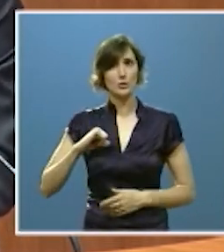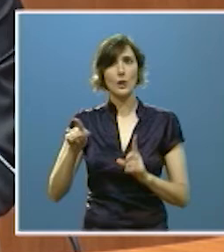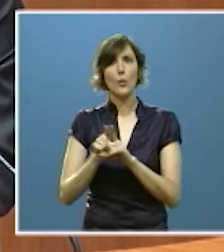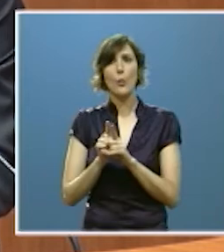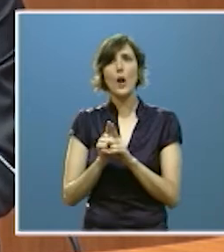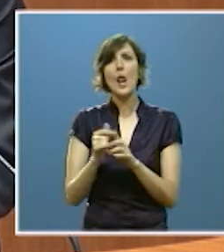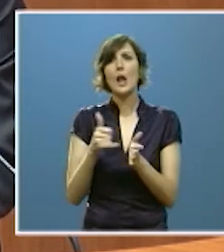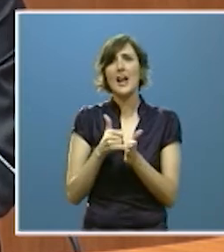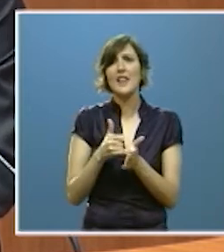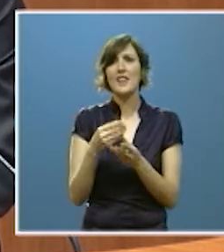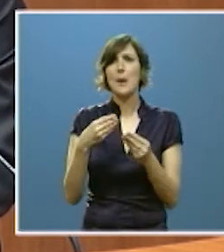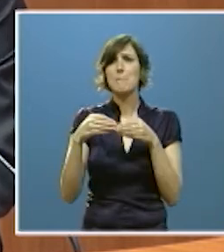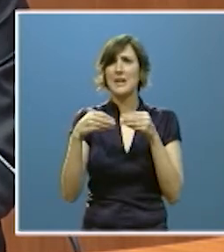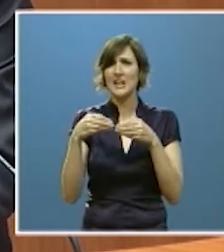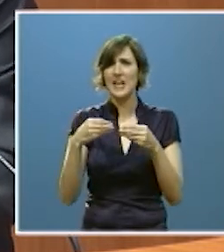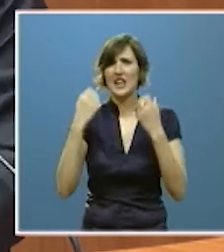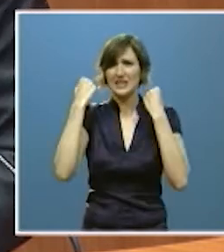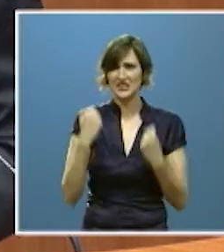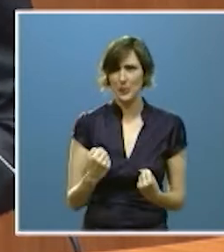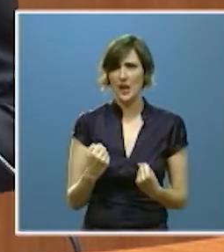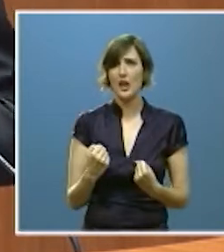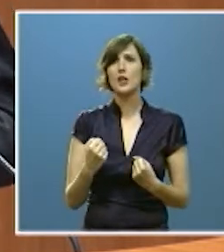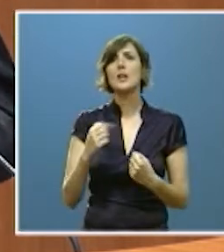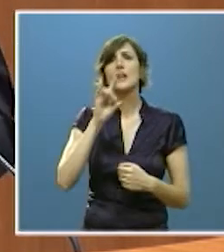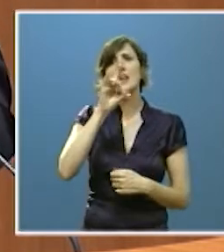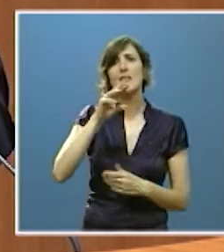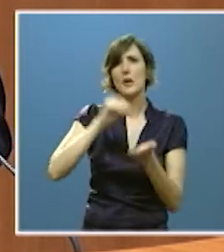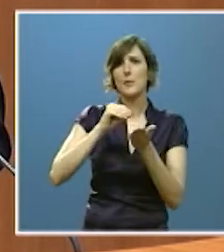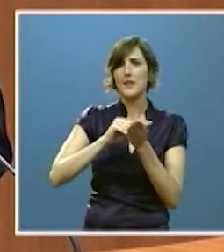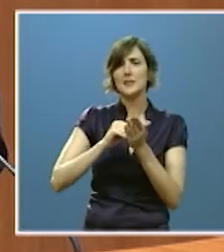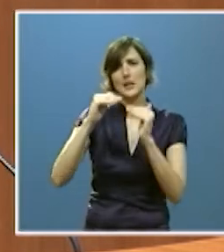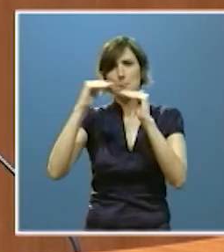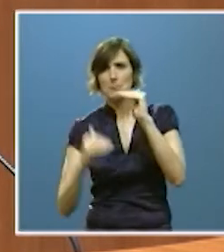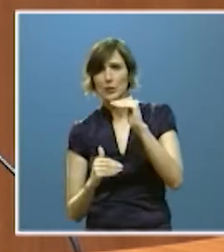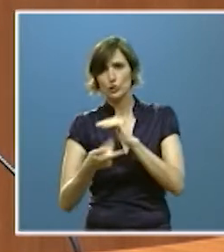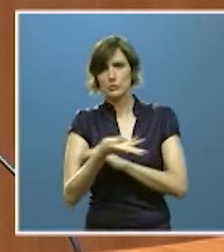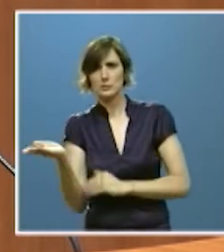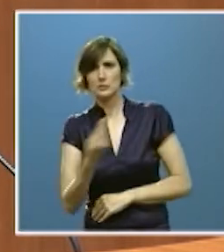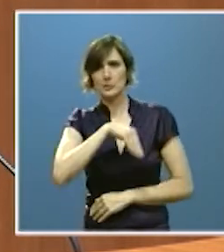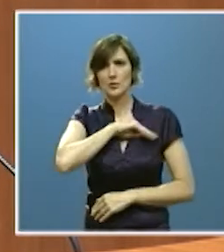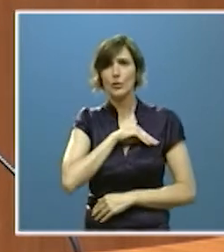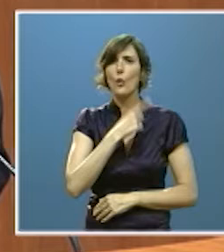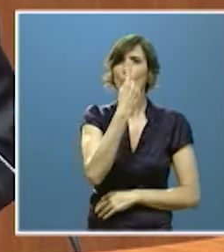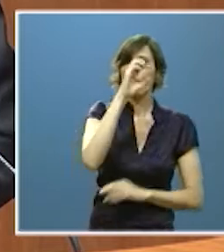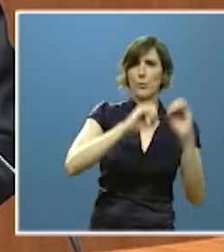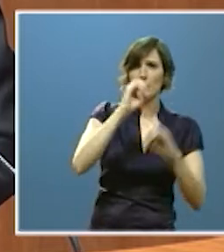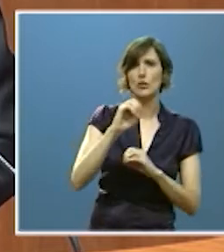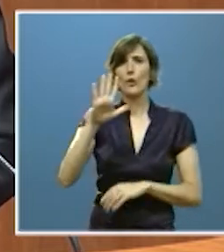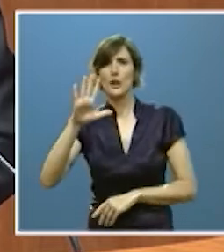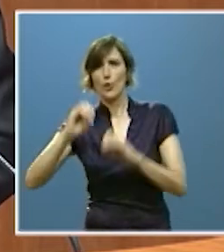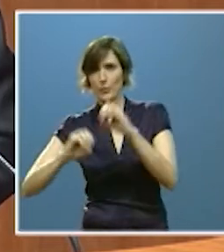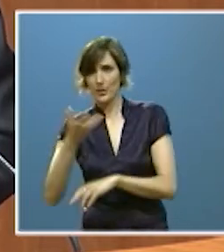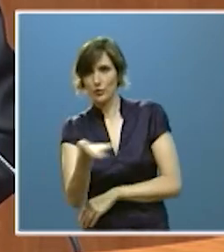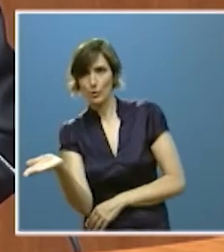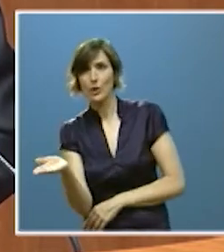severa cinco veces menor que la media nacional un 1% frente al 5,1% la que menos hogares